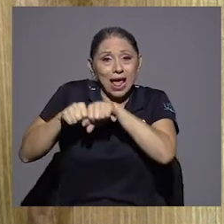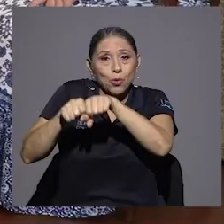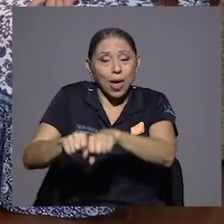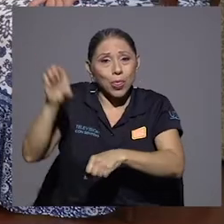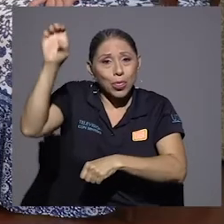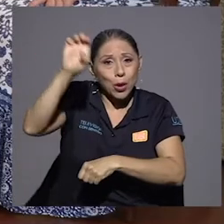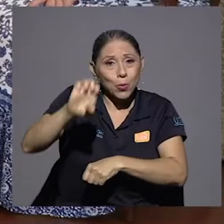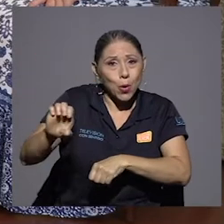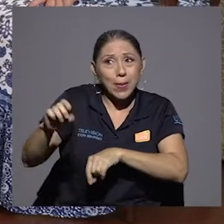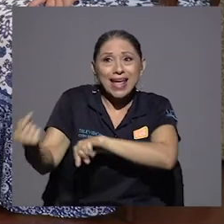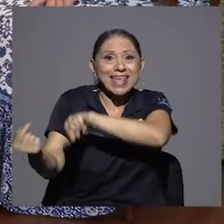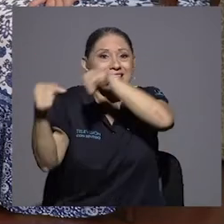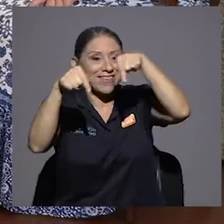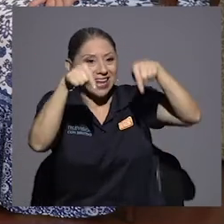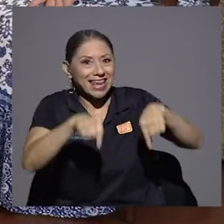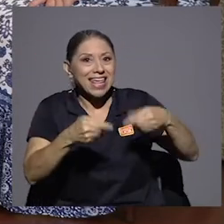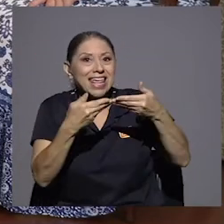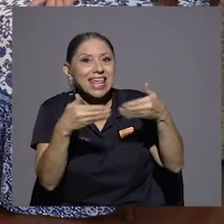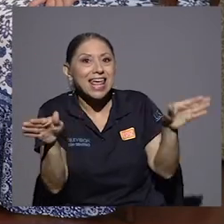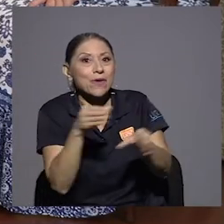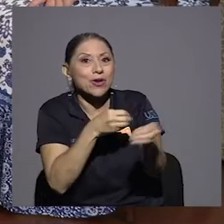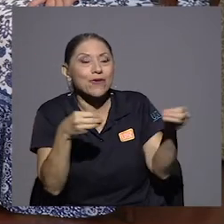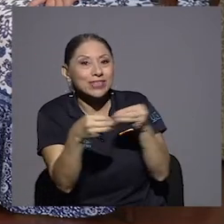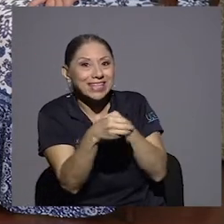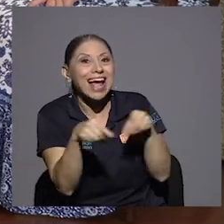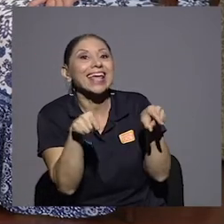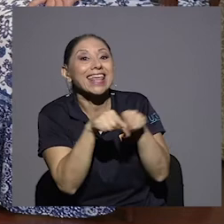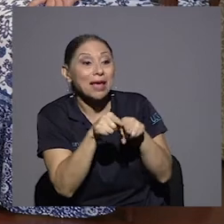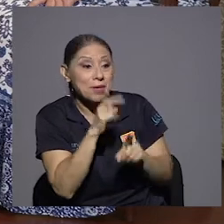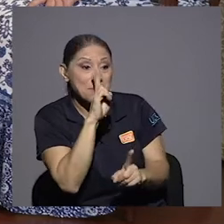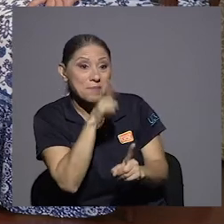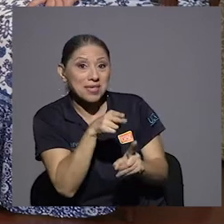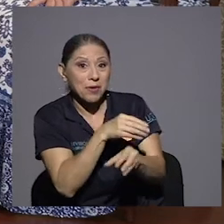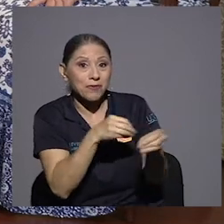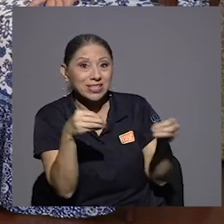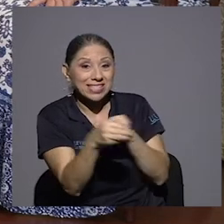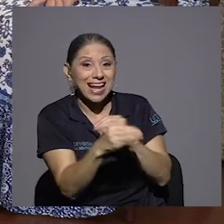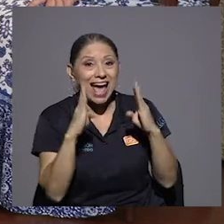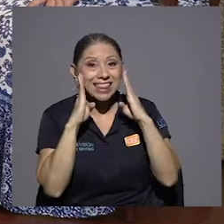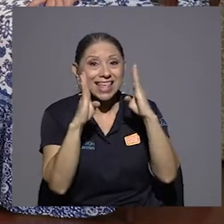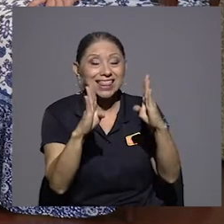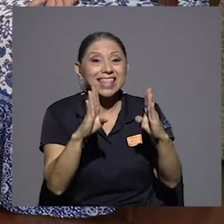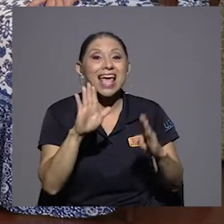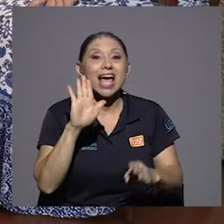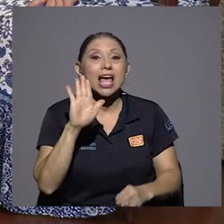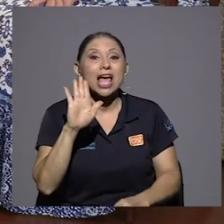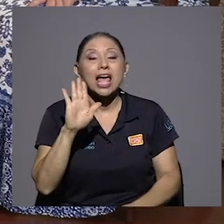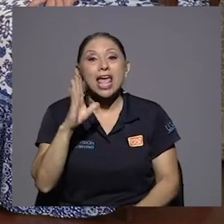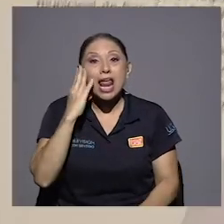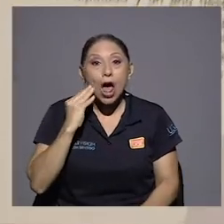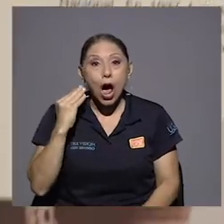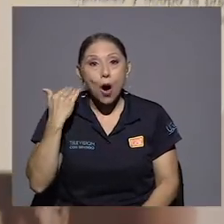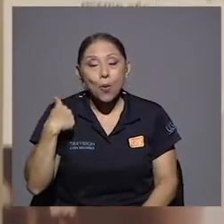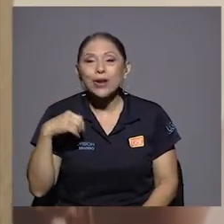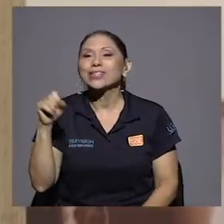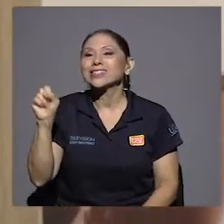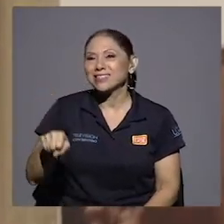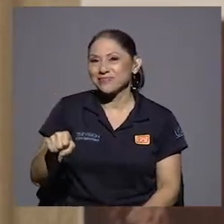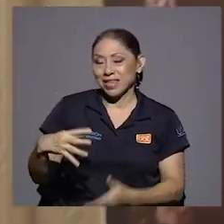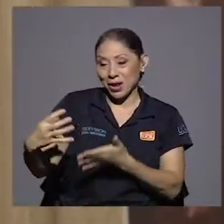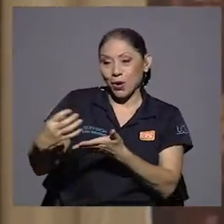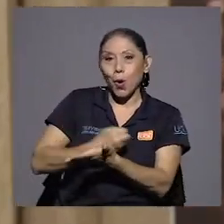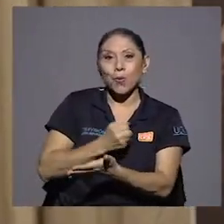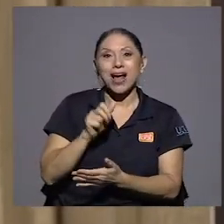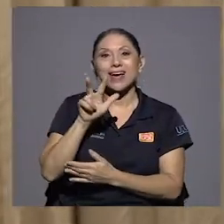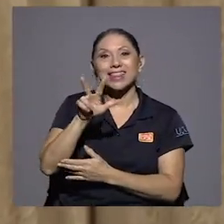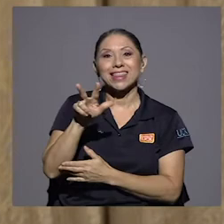el que también atendía a su papá. Era el consultorio de su papá. Del abuelo, exacto. Y cobraba tres colones para el que podía darle